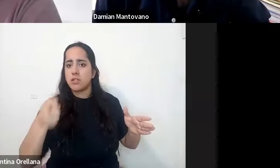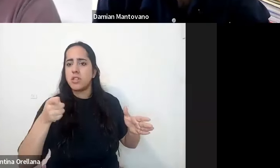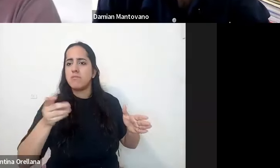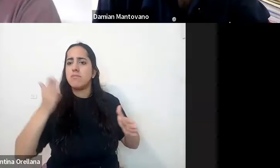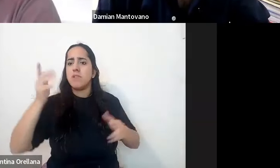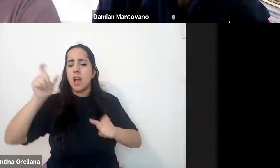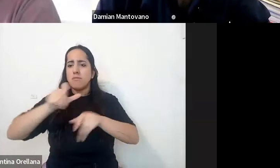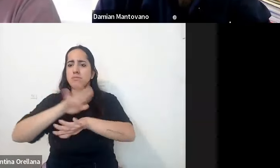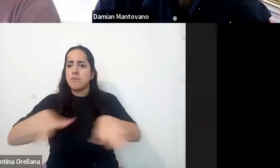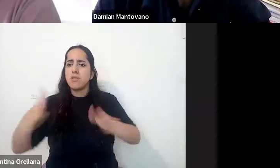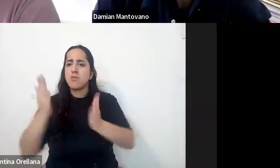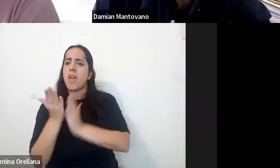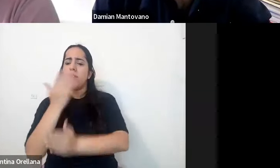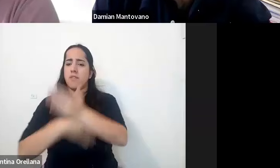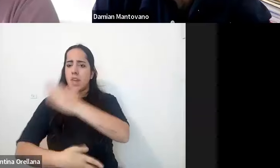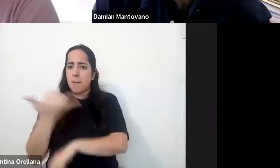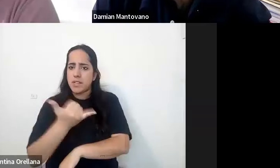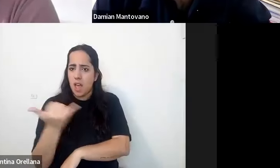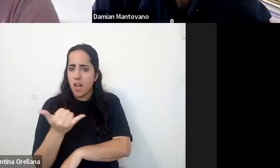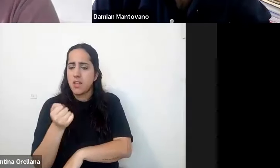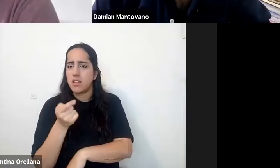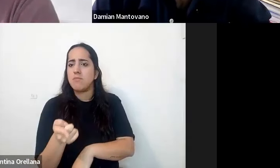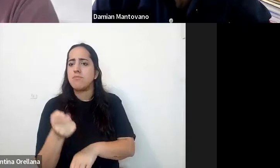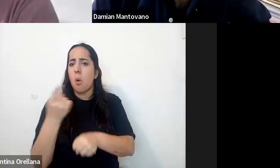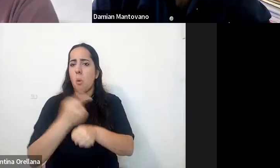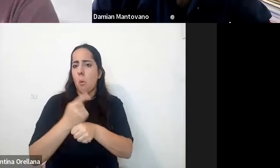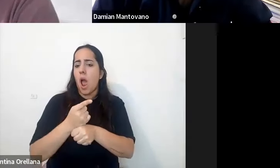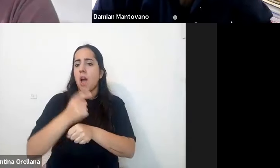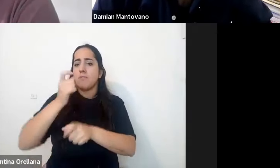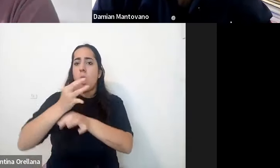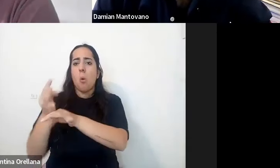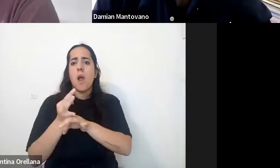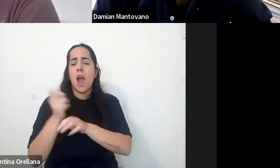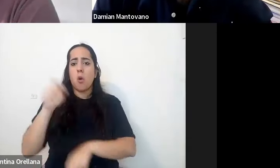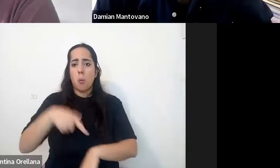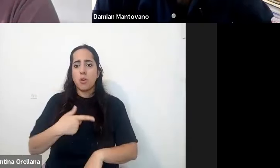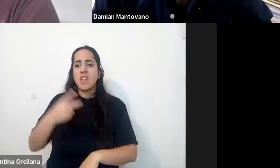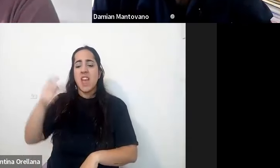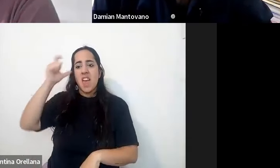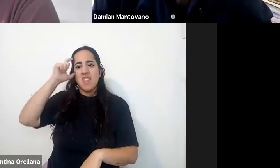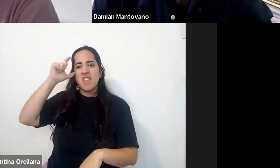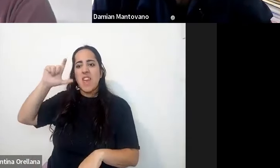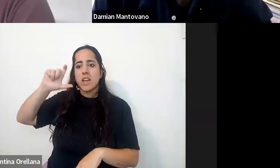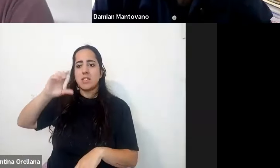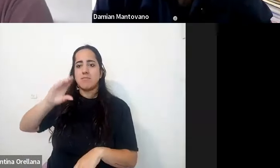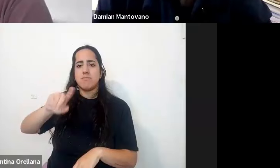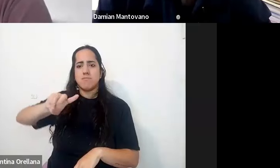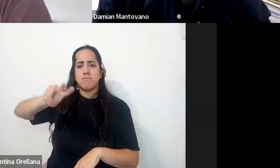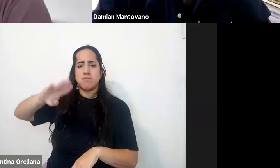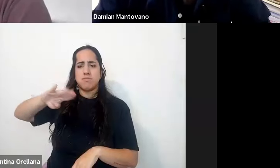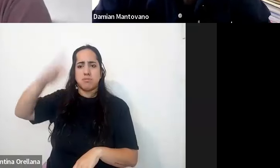su escolaridad media en escuelas comunes es 10 veces más que la de hace 20 años atrás